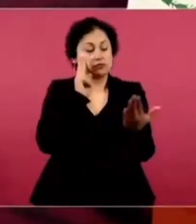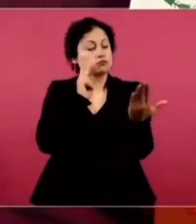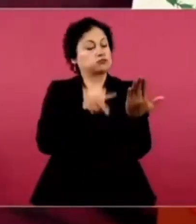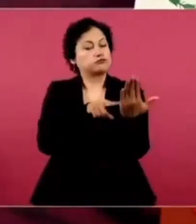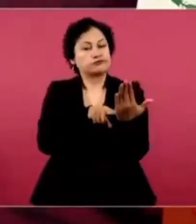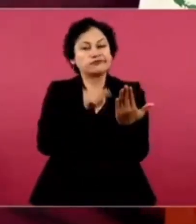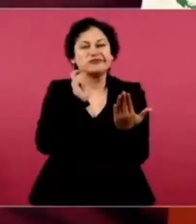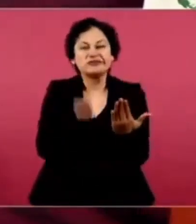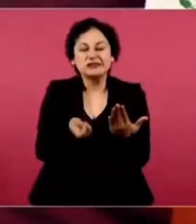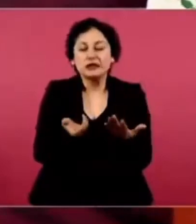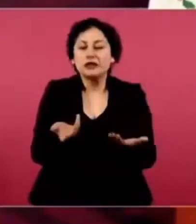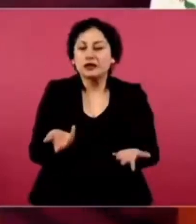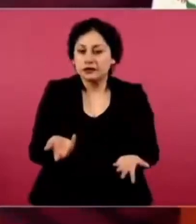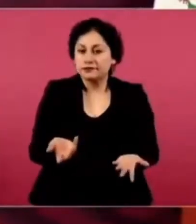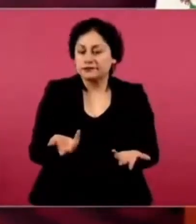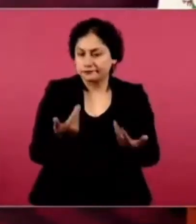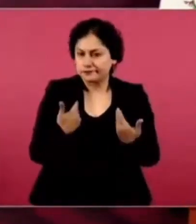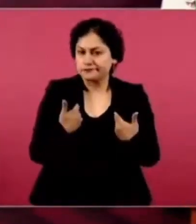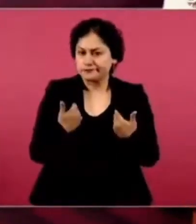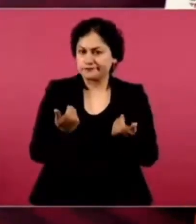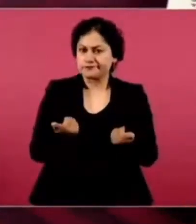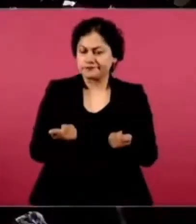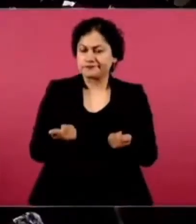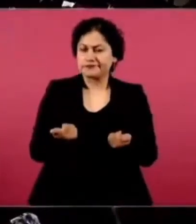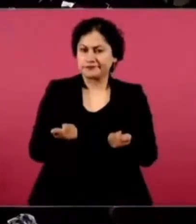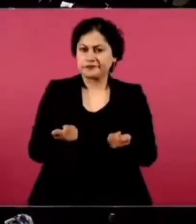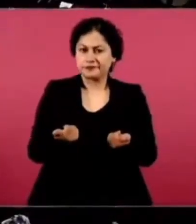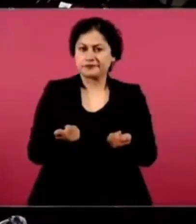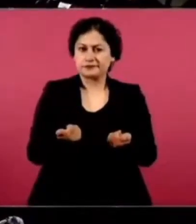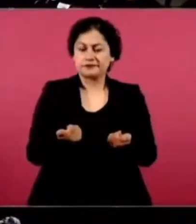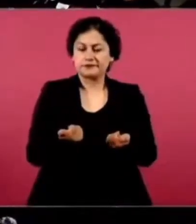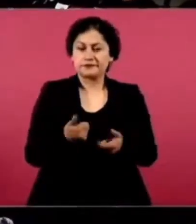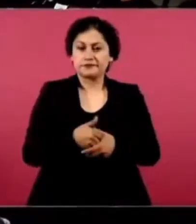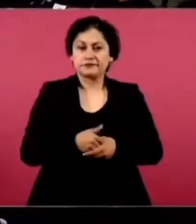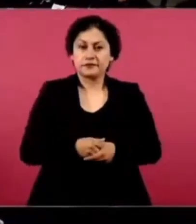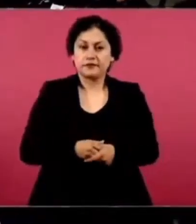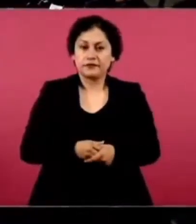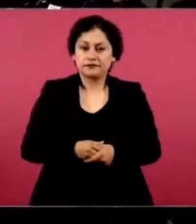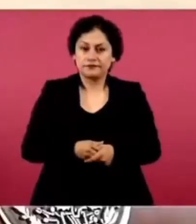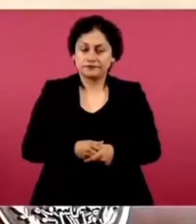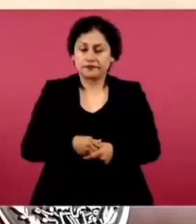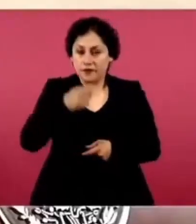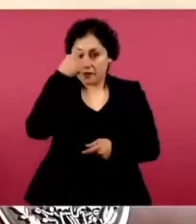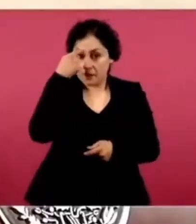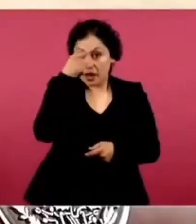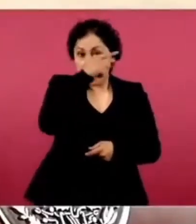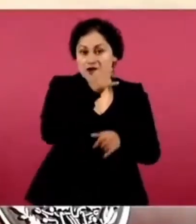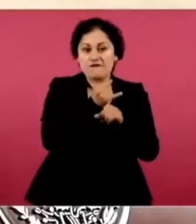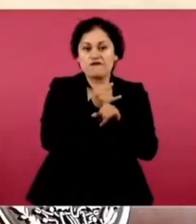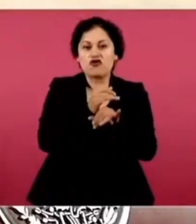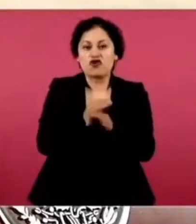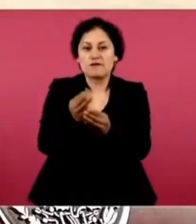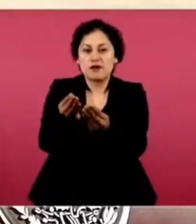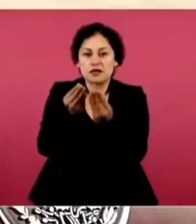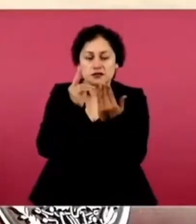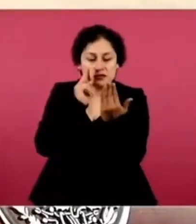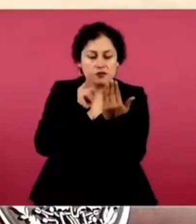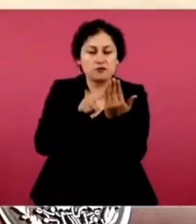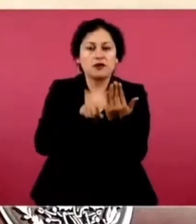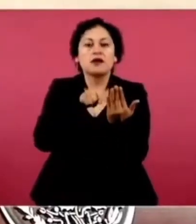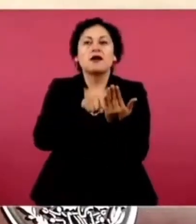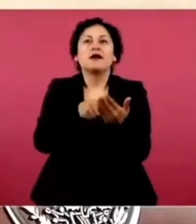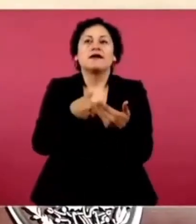Pues tengan más elementos del porqué